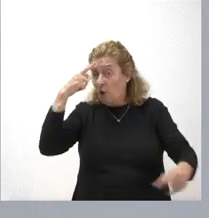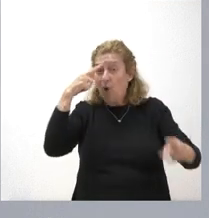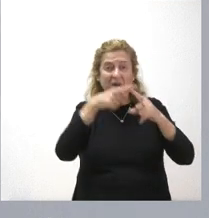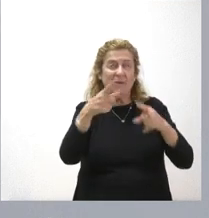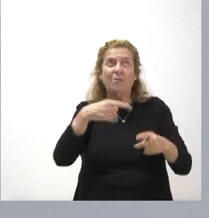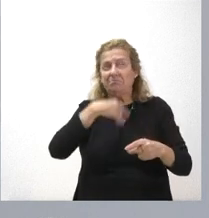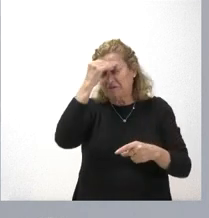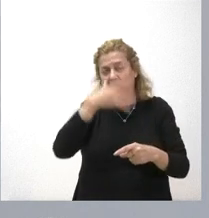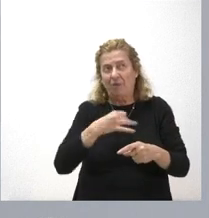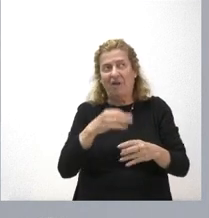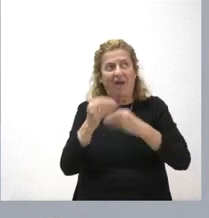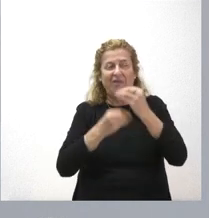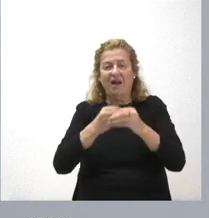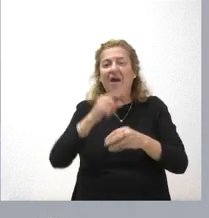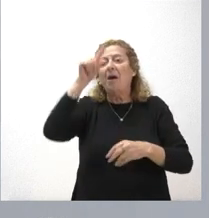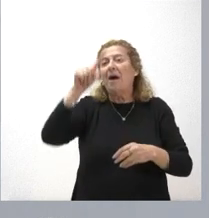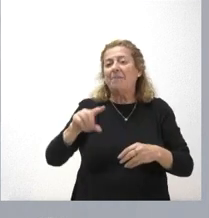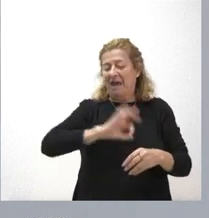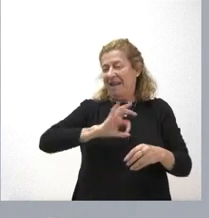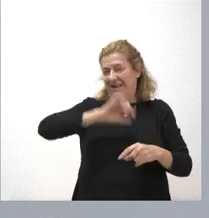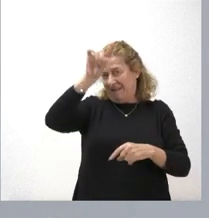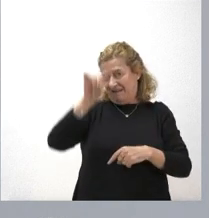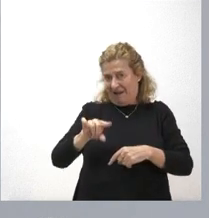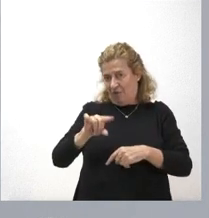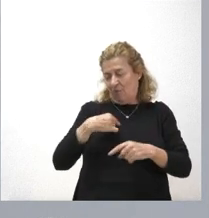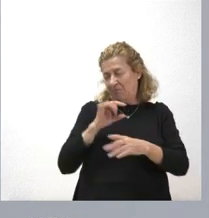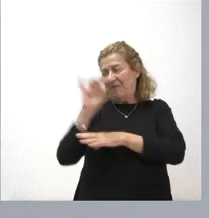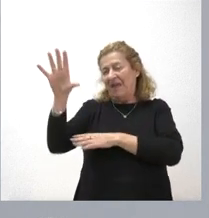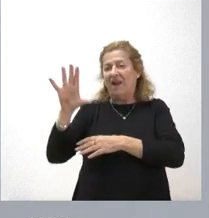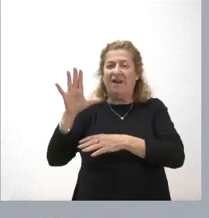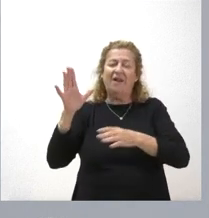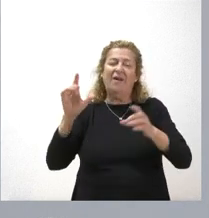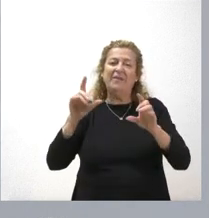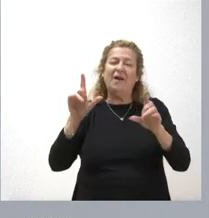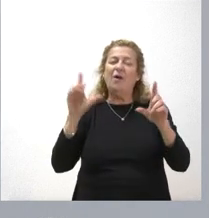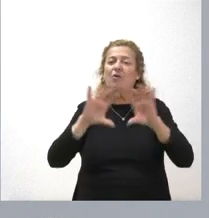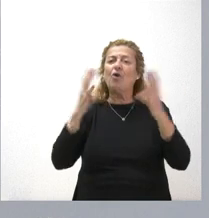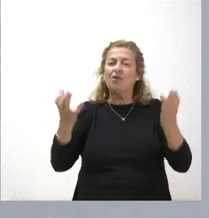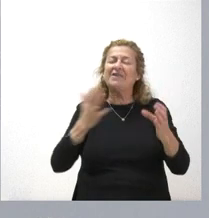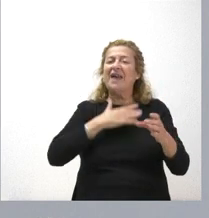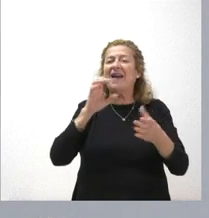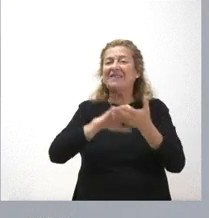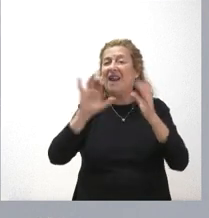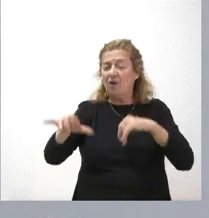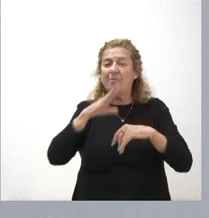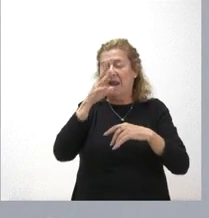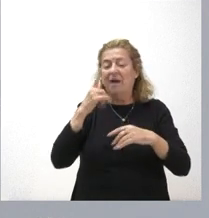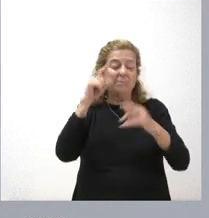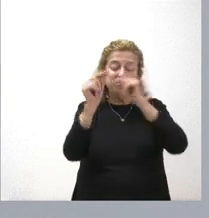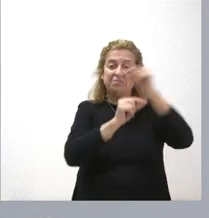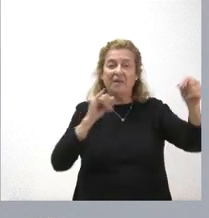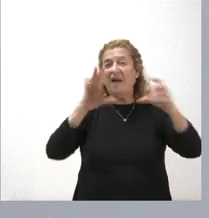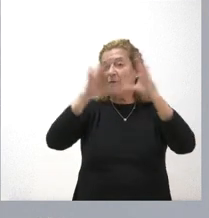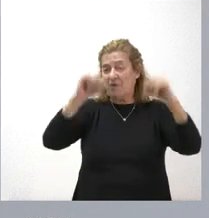hacerse en el primer mes del año el envío a las cortes de Castilla y León para su debate y en su caso aprobación y como usted ha dicho que en el primer